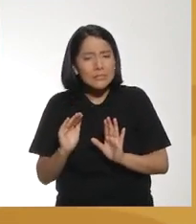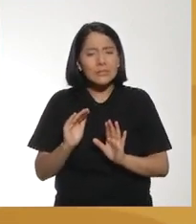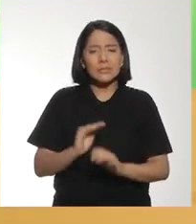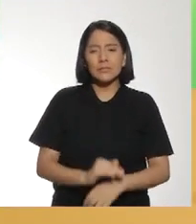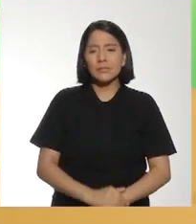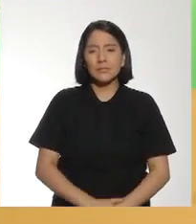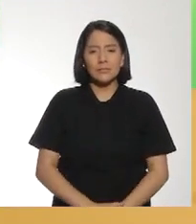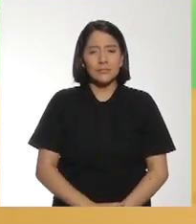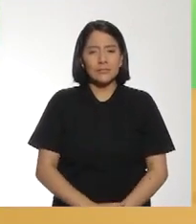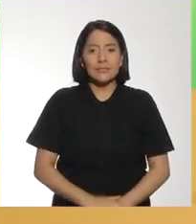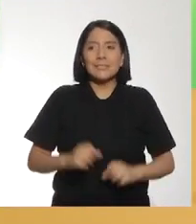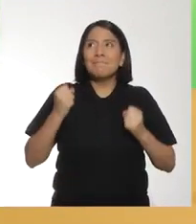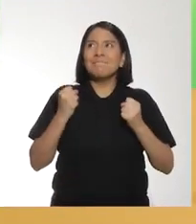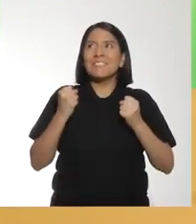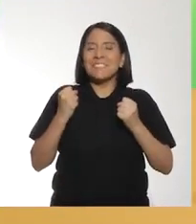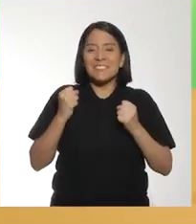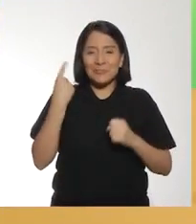menos